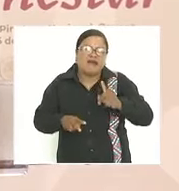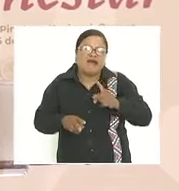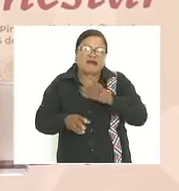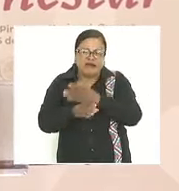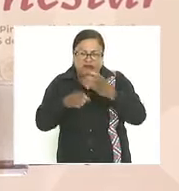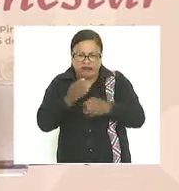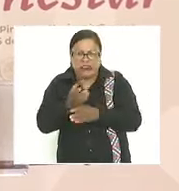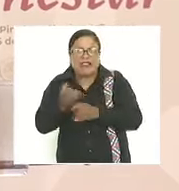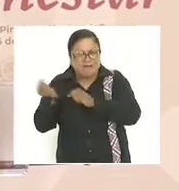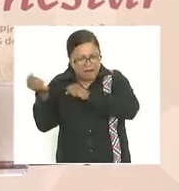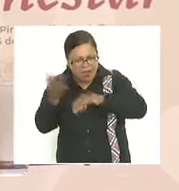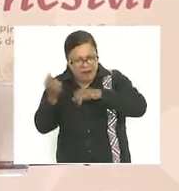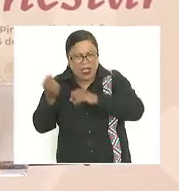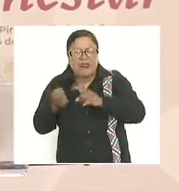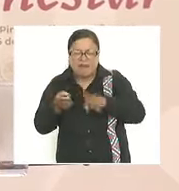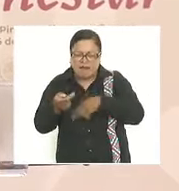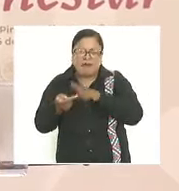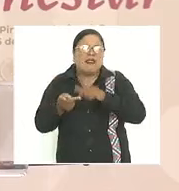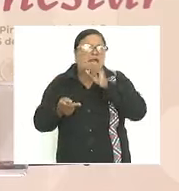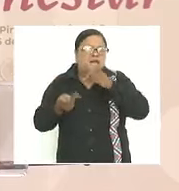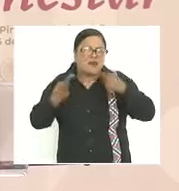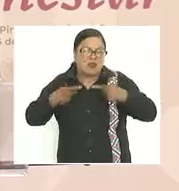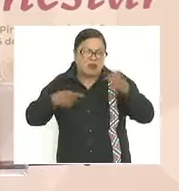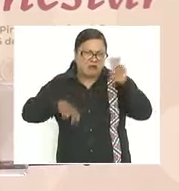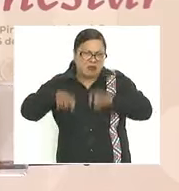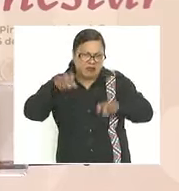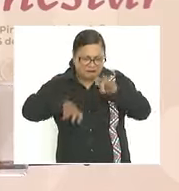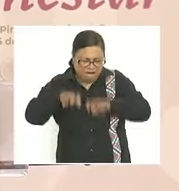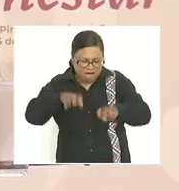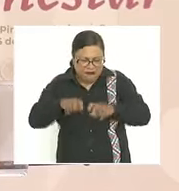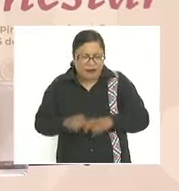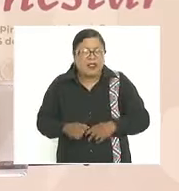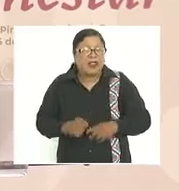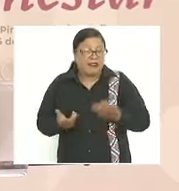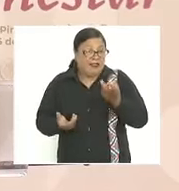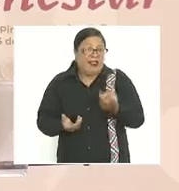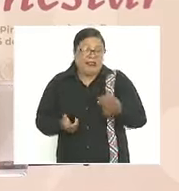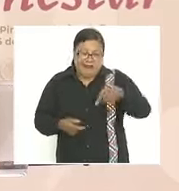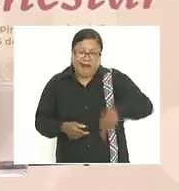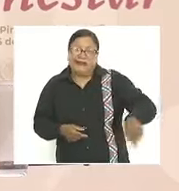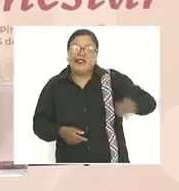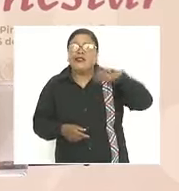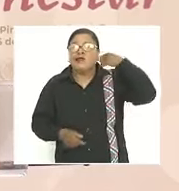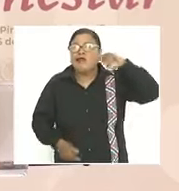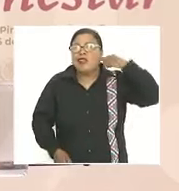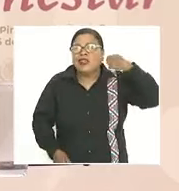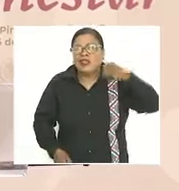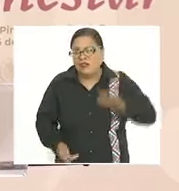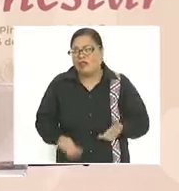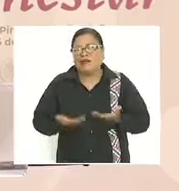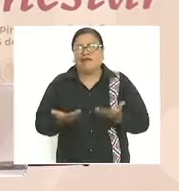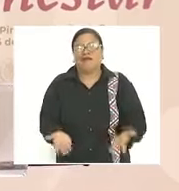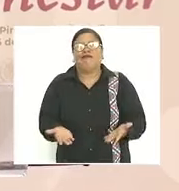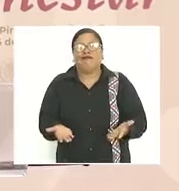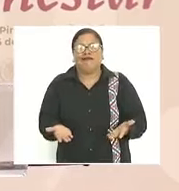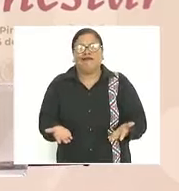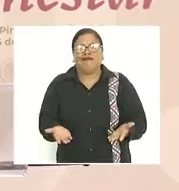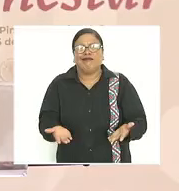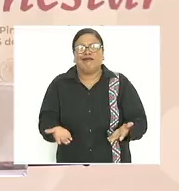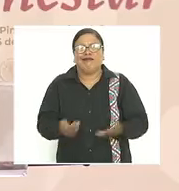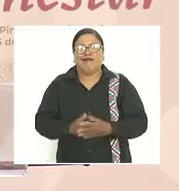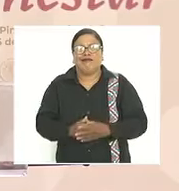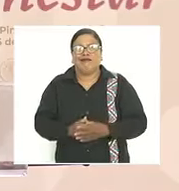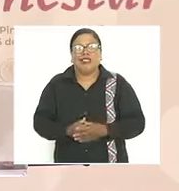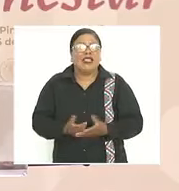pasajeros y todo esto en Oaxaca y miren todavía todavía